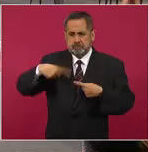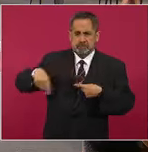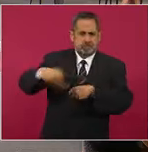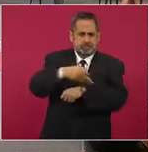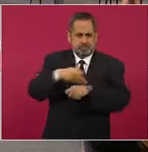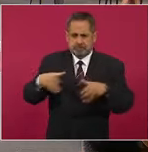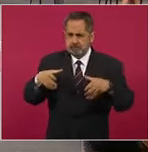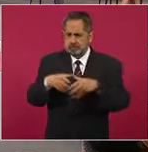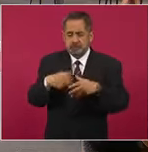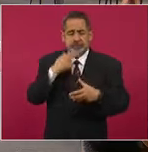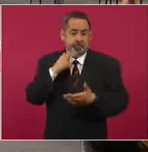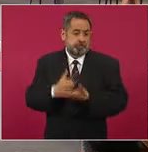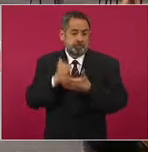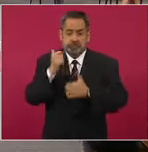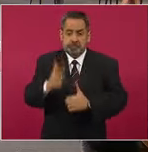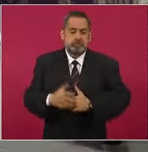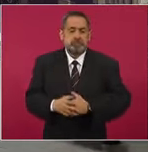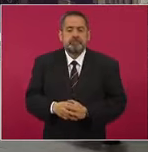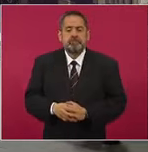hecho. Muchísimas gracias. Eso es todo.